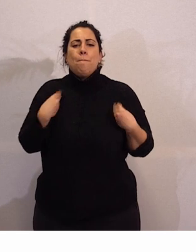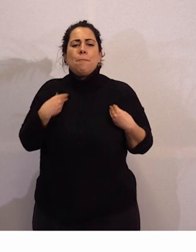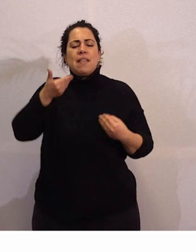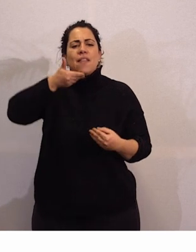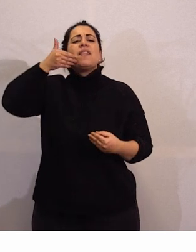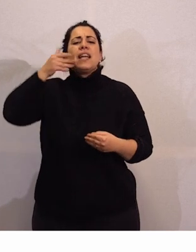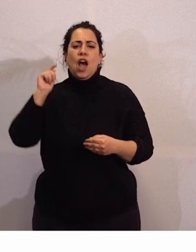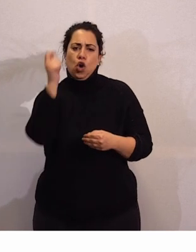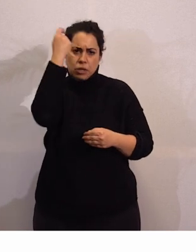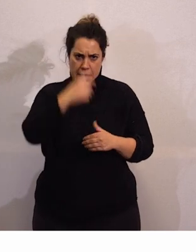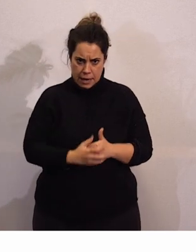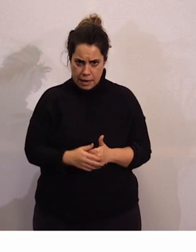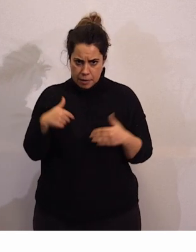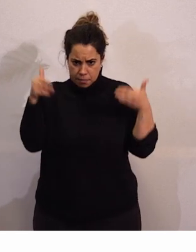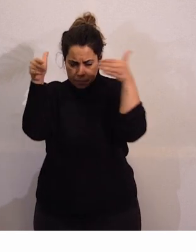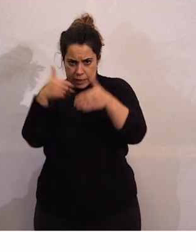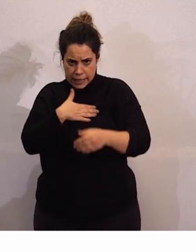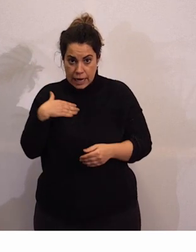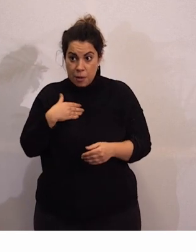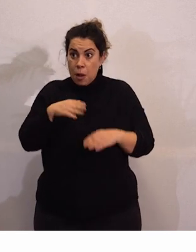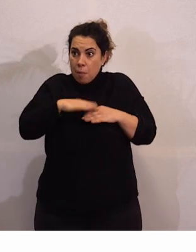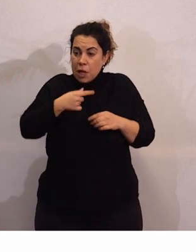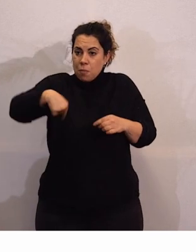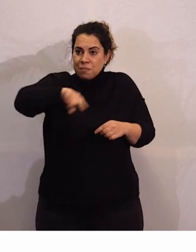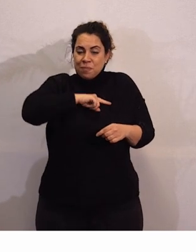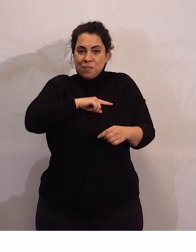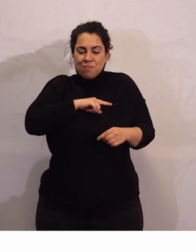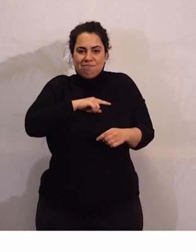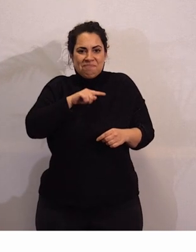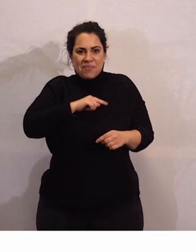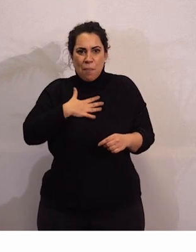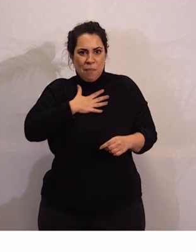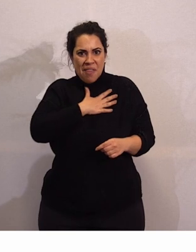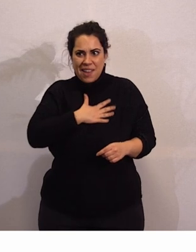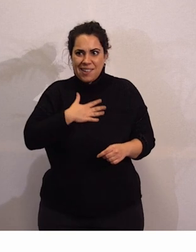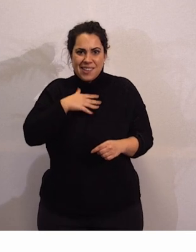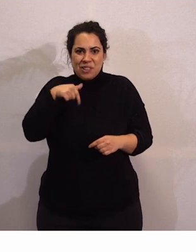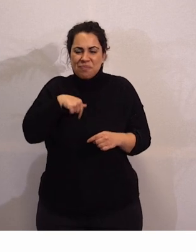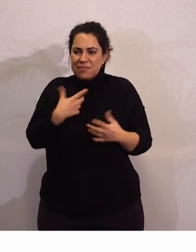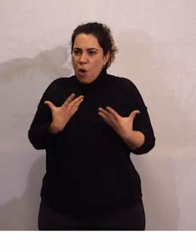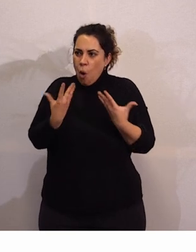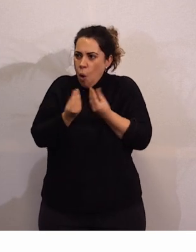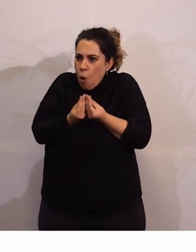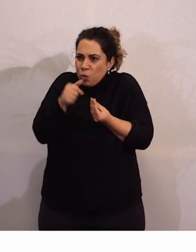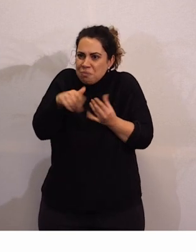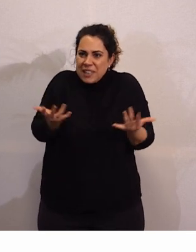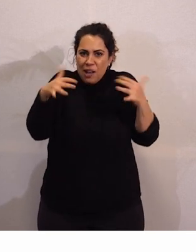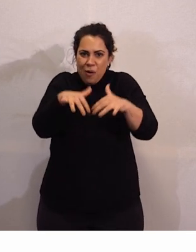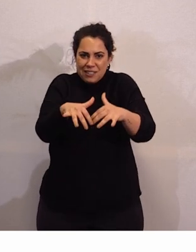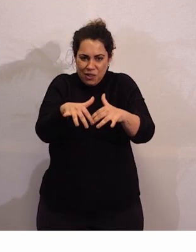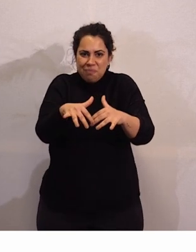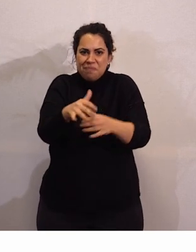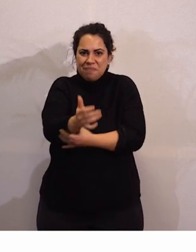que para nosotros y nosotras es un verdadero placer estar hoy aquí todos juntos en este encuentro.